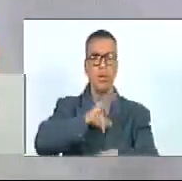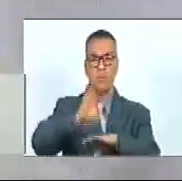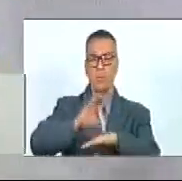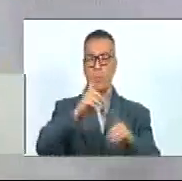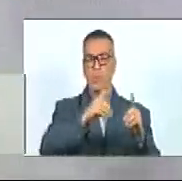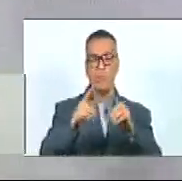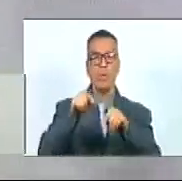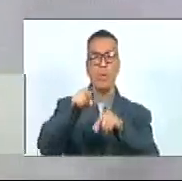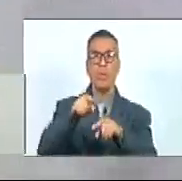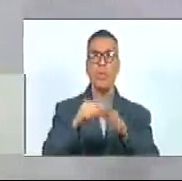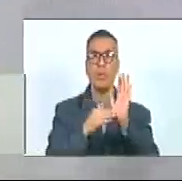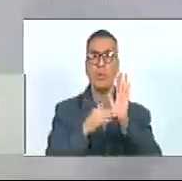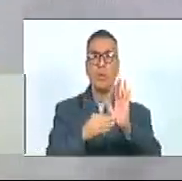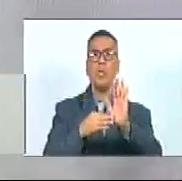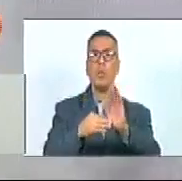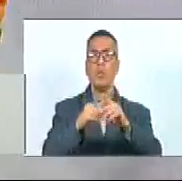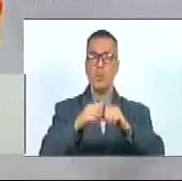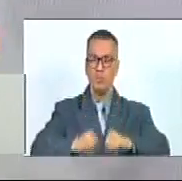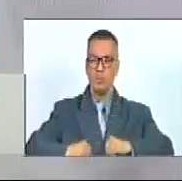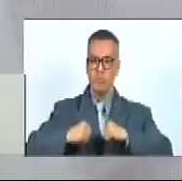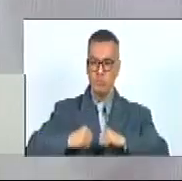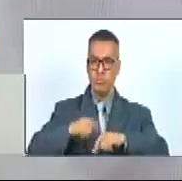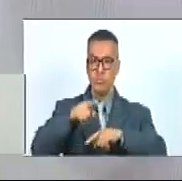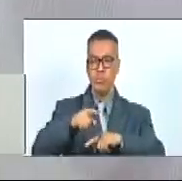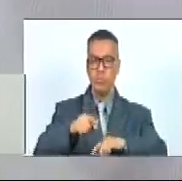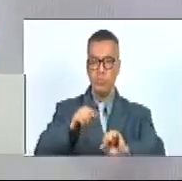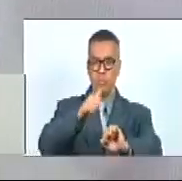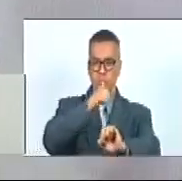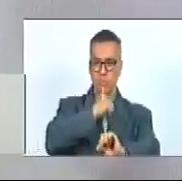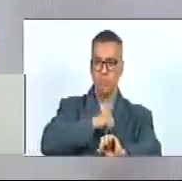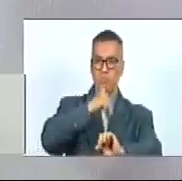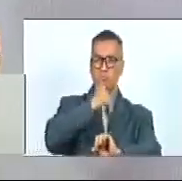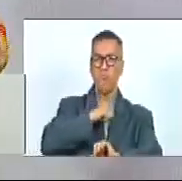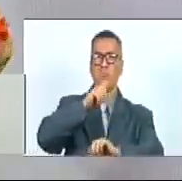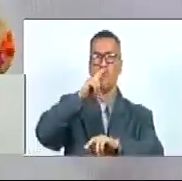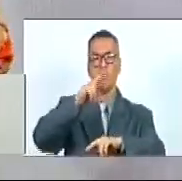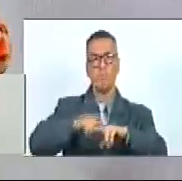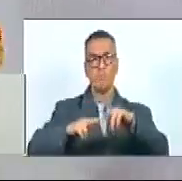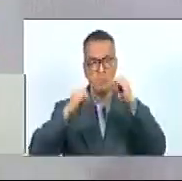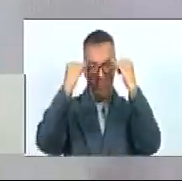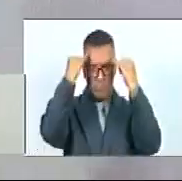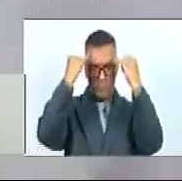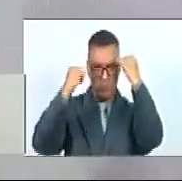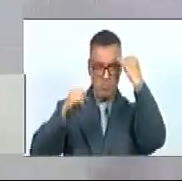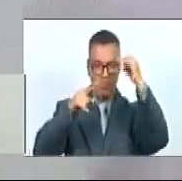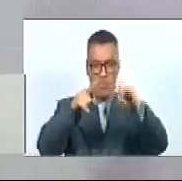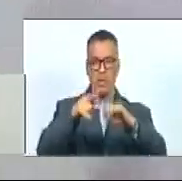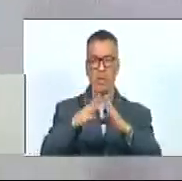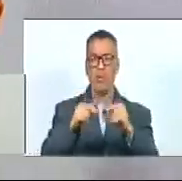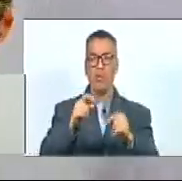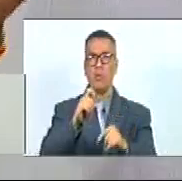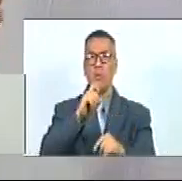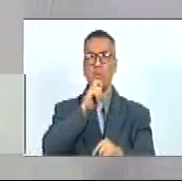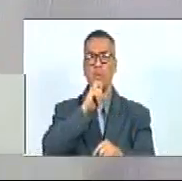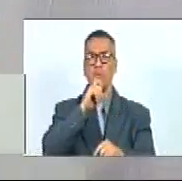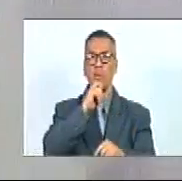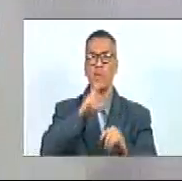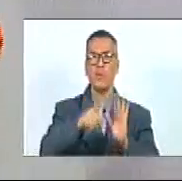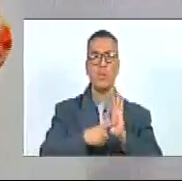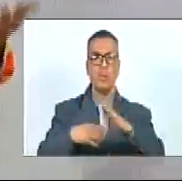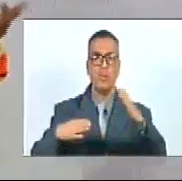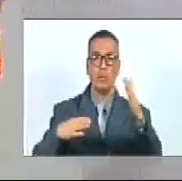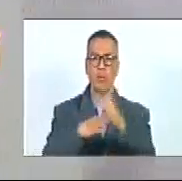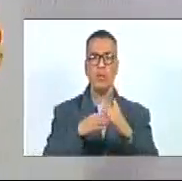la mujer está al frente y en vanguardia y en resistencia creativa ante las dificultades y ante el